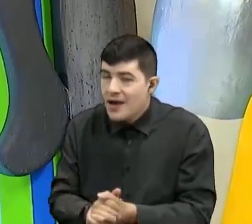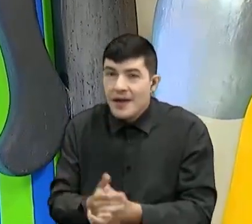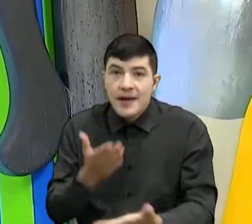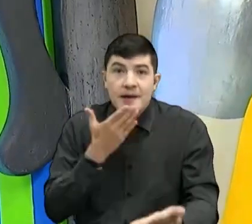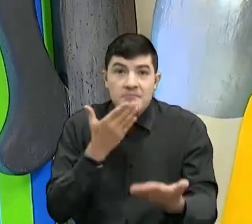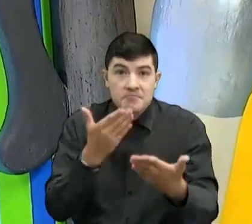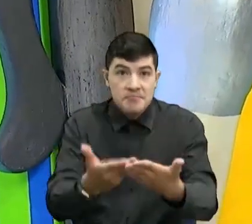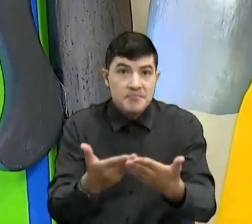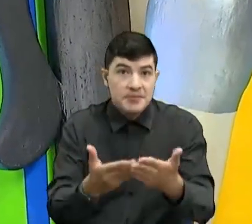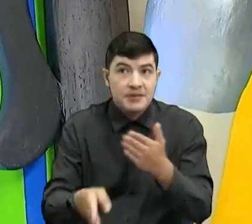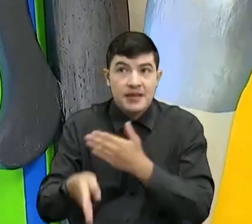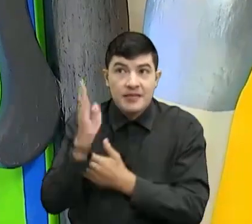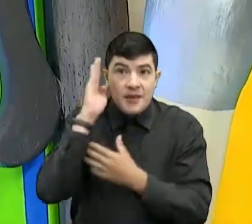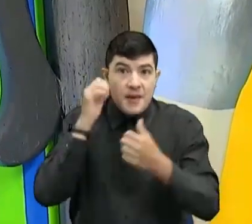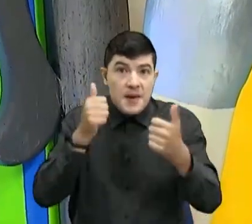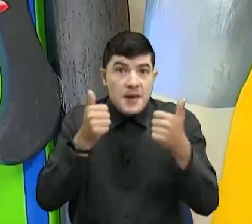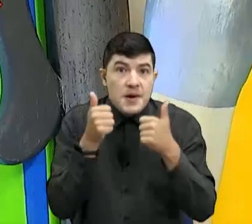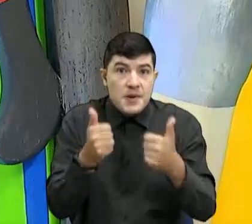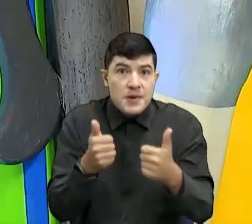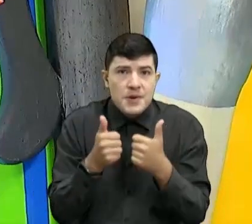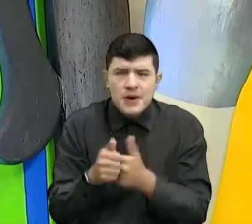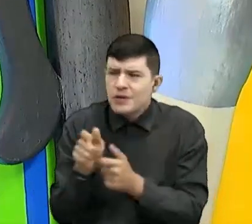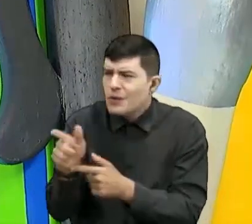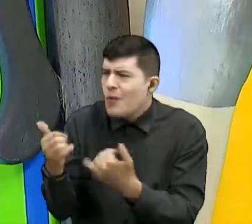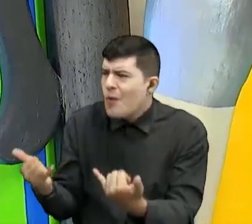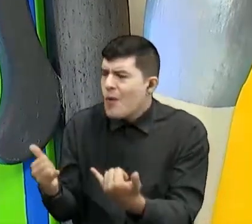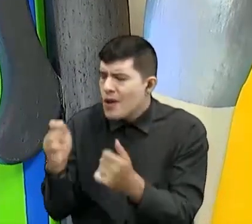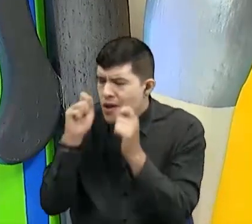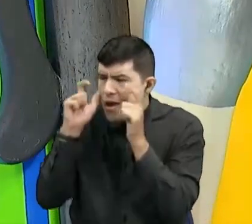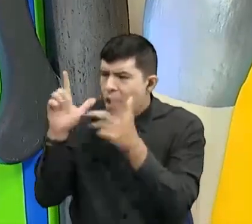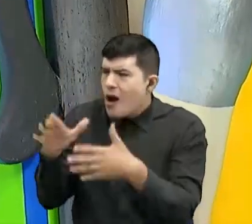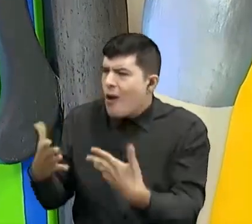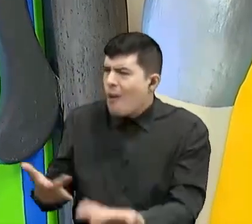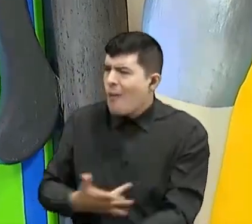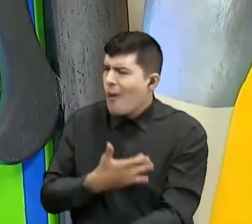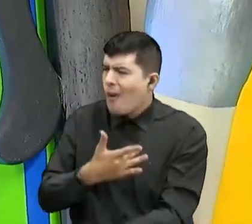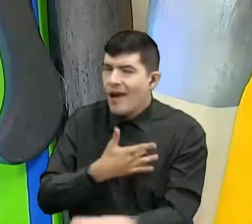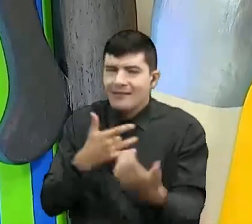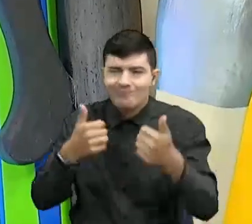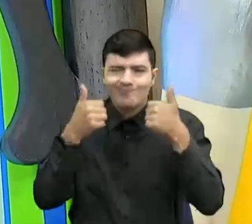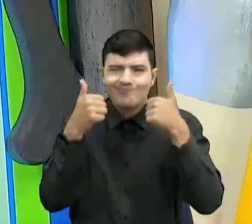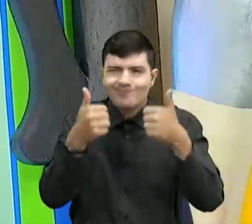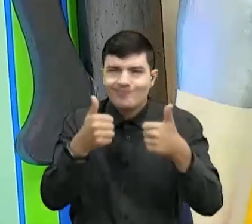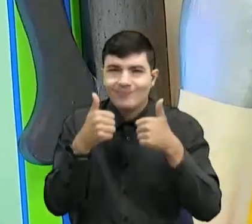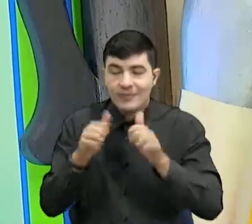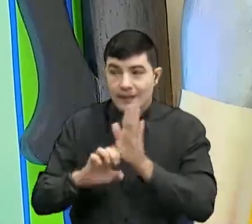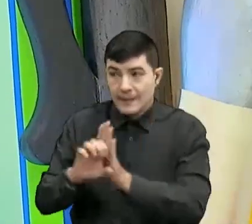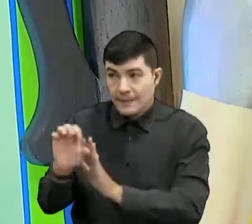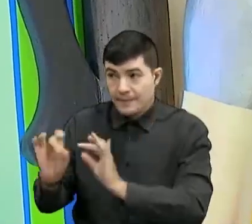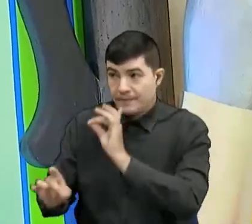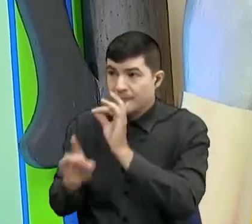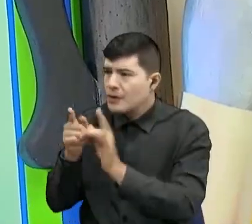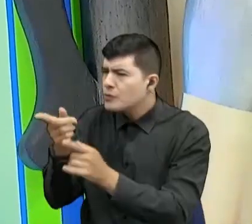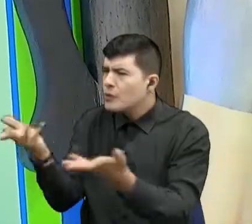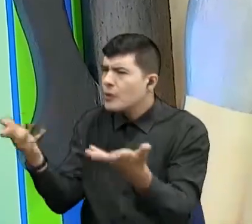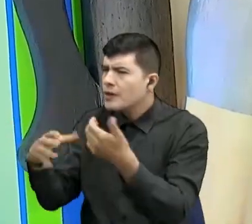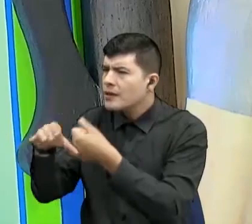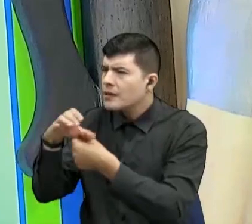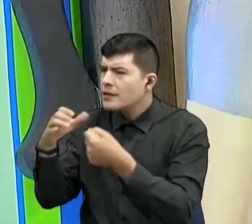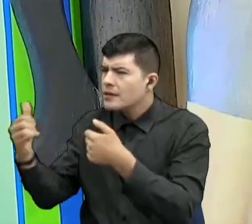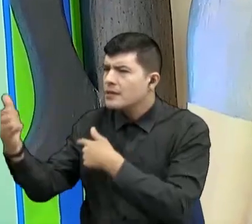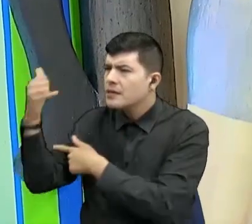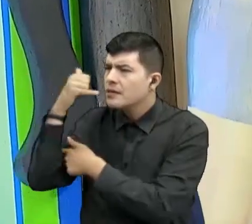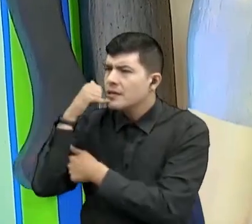gracias a Dios. ¿Cómo amaneciste hoy? ¿Cómo te sientes? Bien. Bien, excelente. Anita, ¿desde dónde nos llamas?